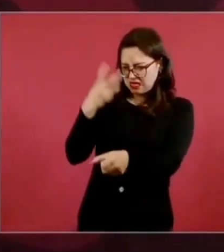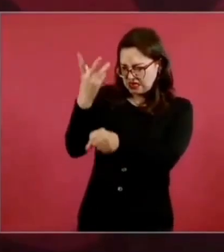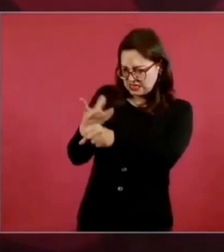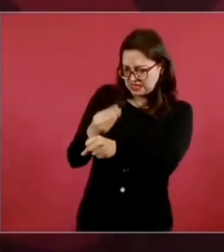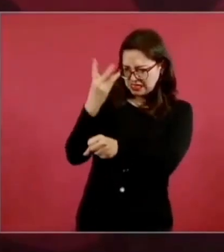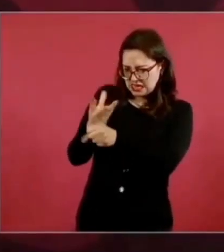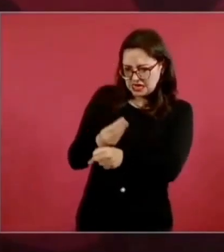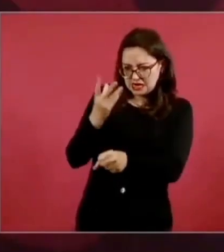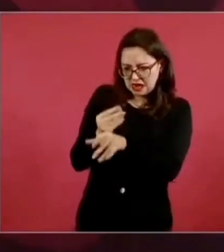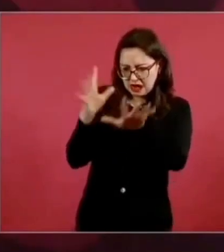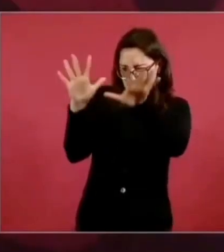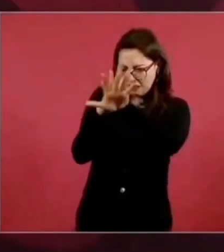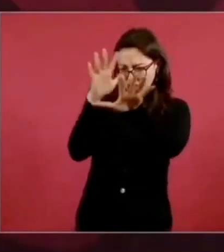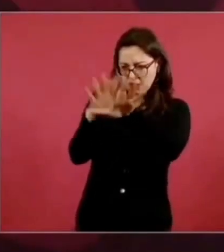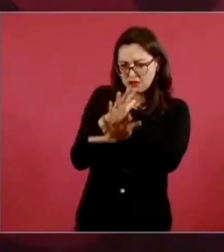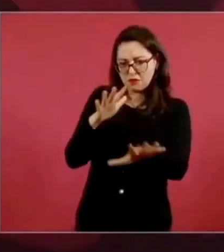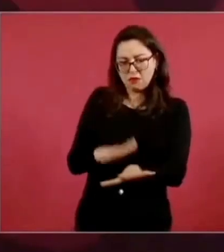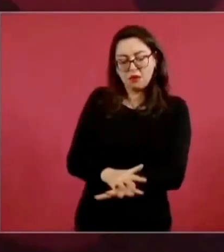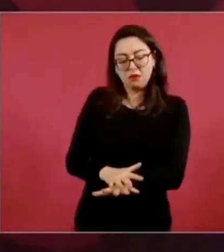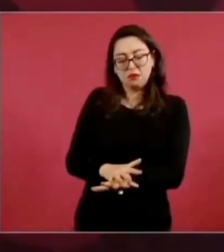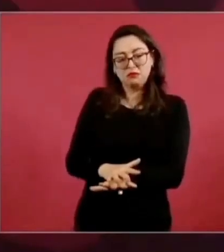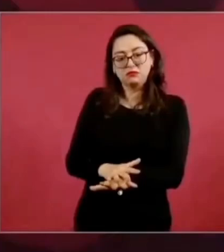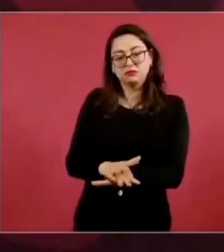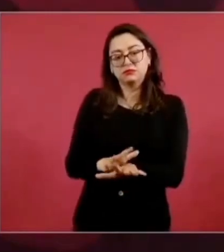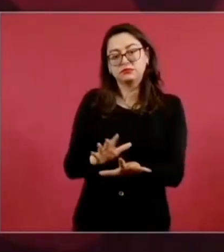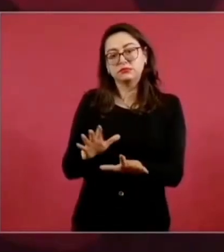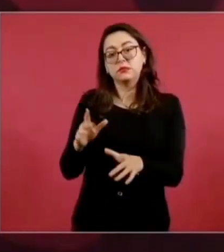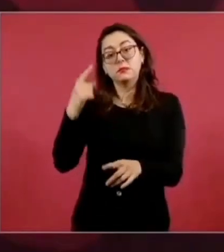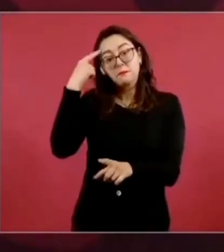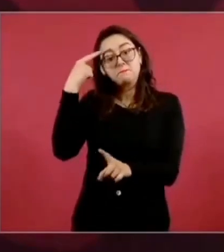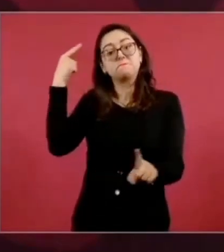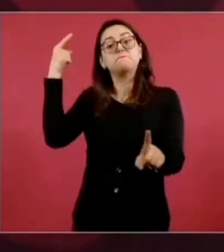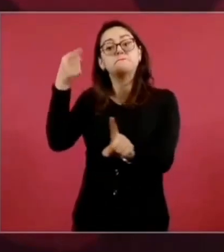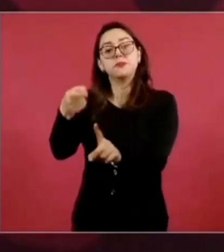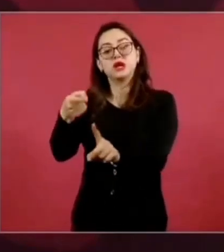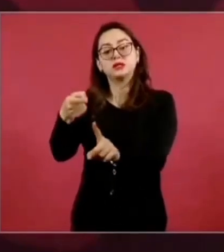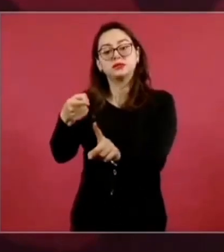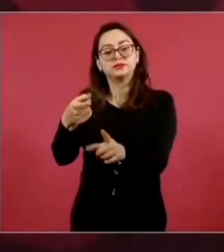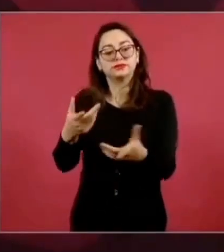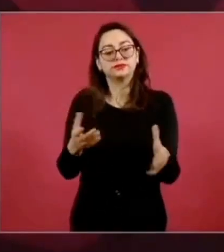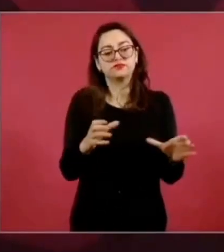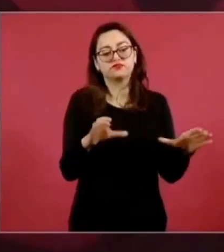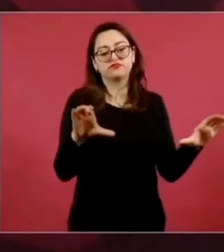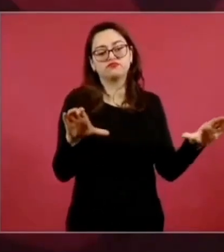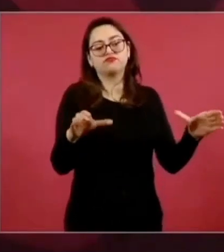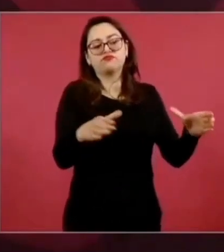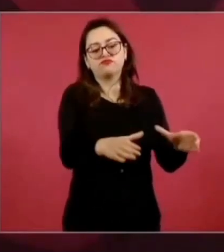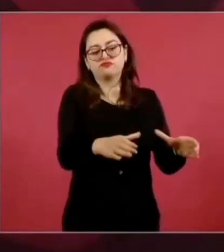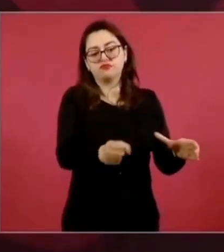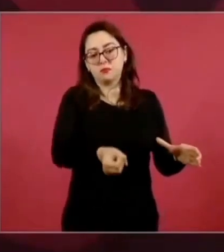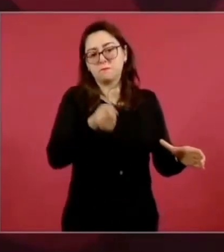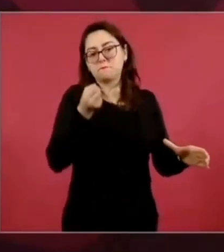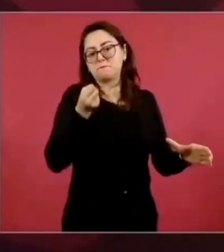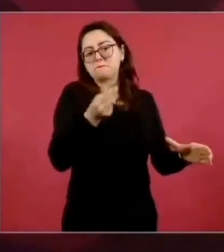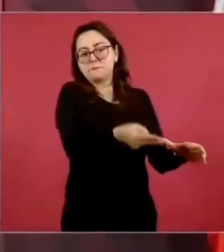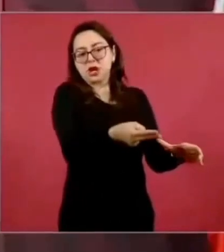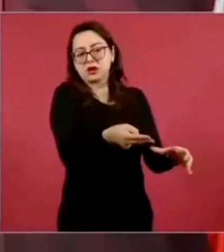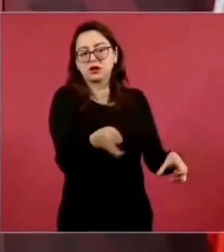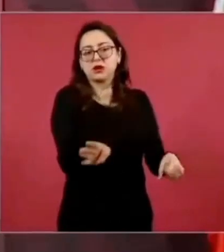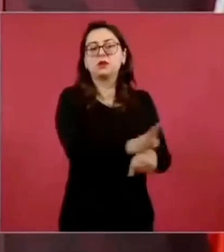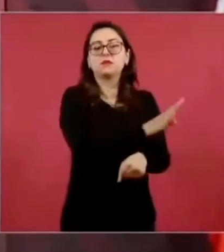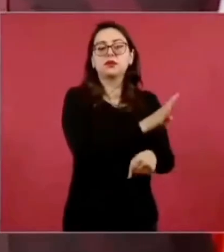fueron para beneficiar a minorías y para